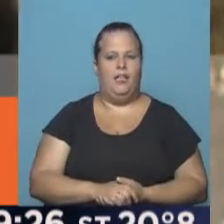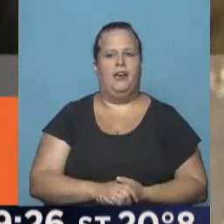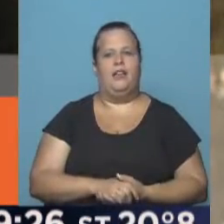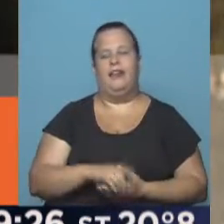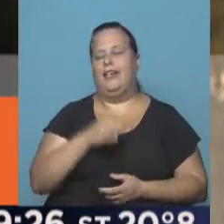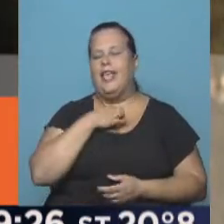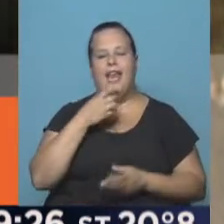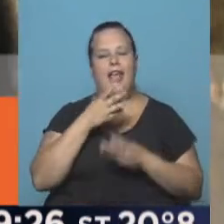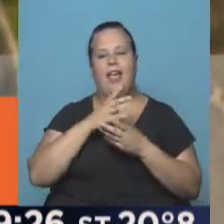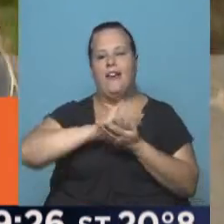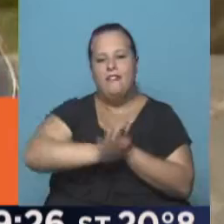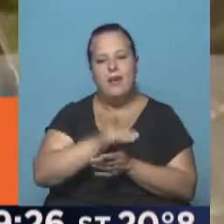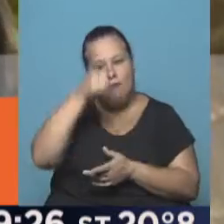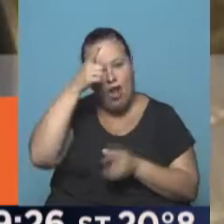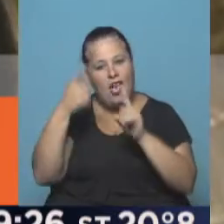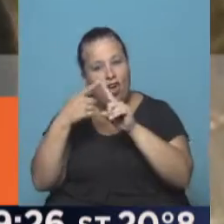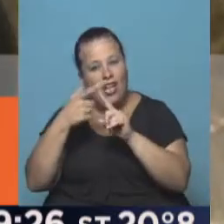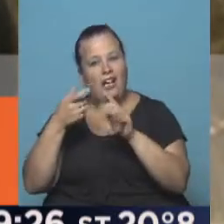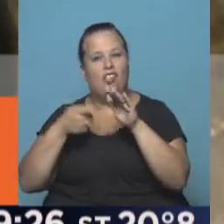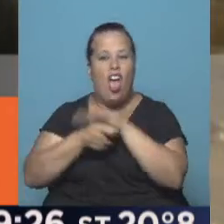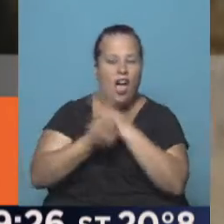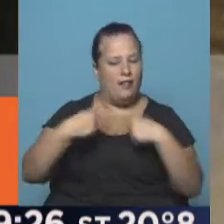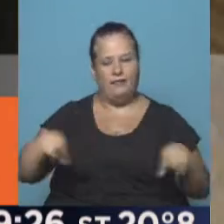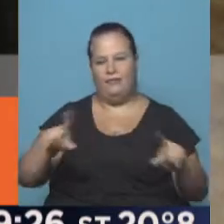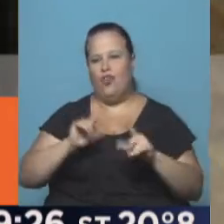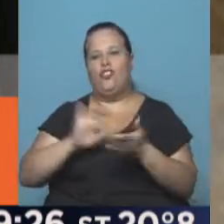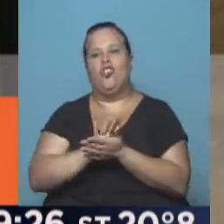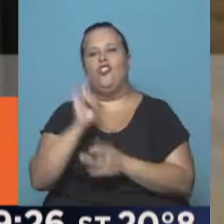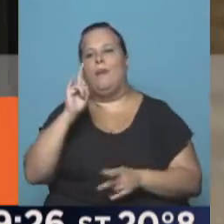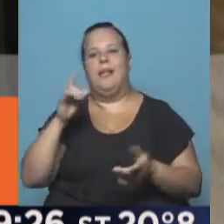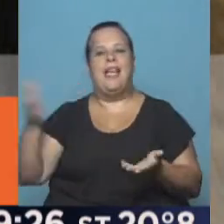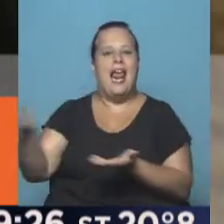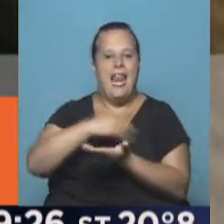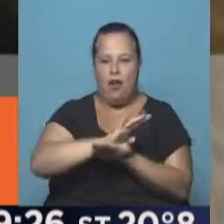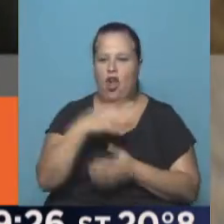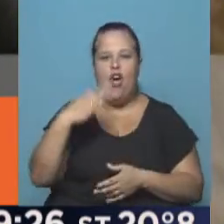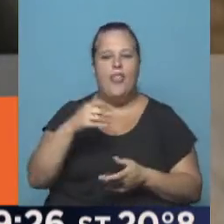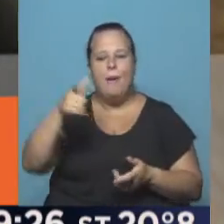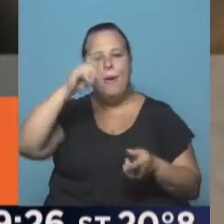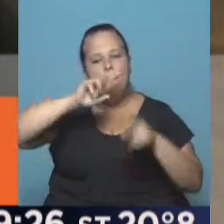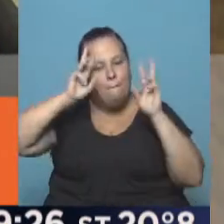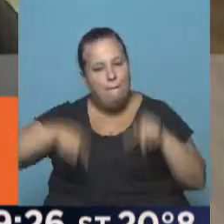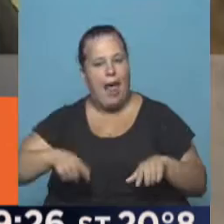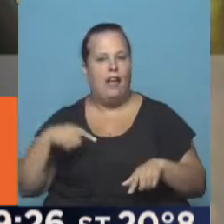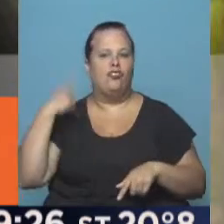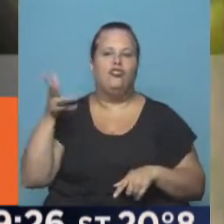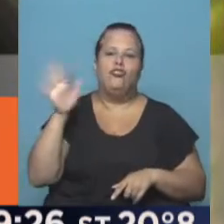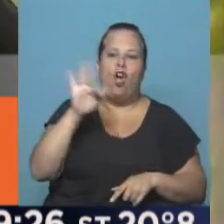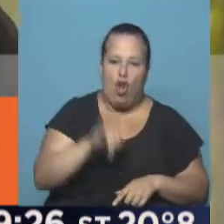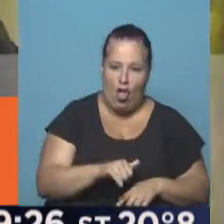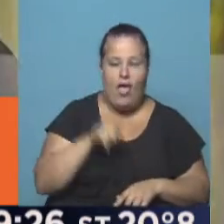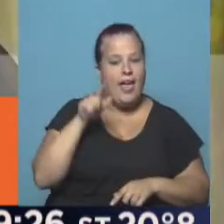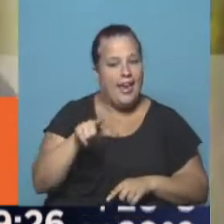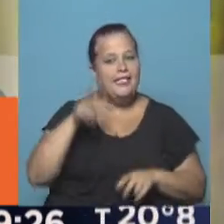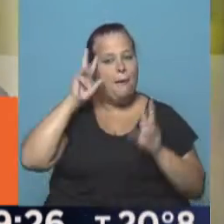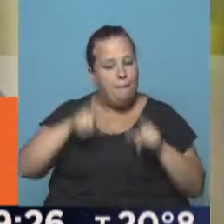Terminar con la policía que convive con el delito no se resuelve con una purga, sino con una política de todos los días. Y esa